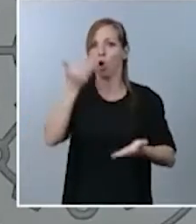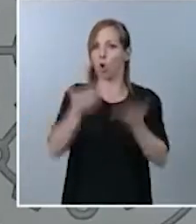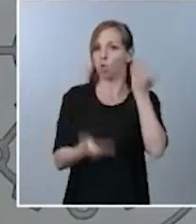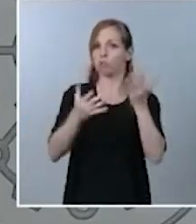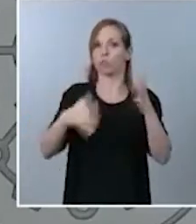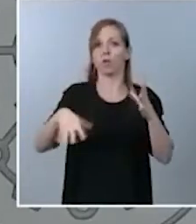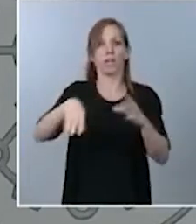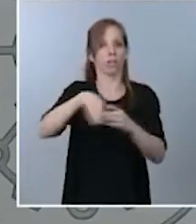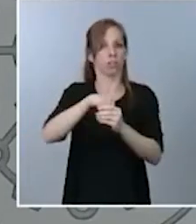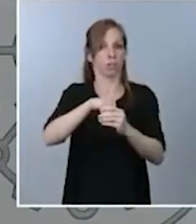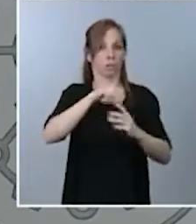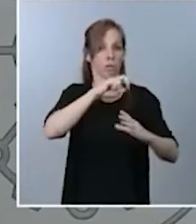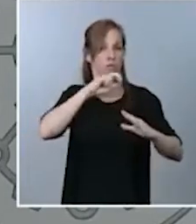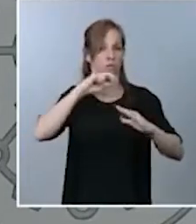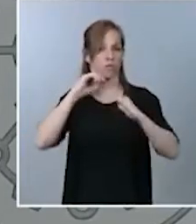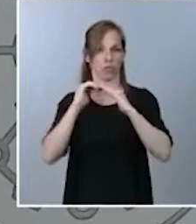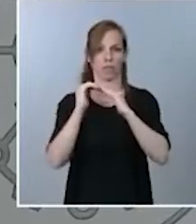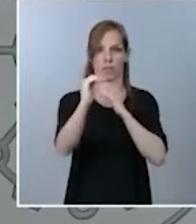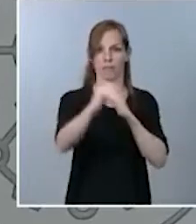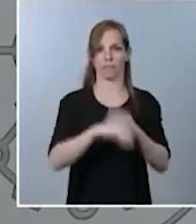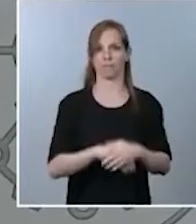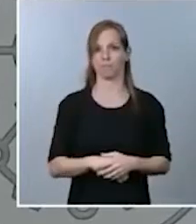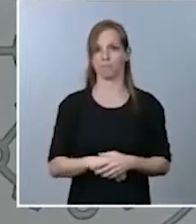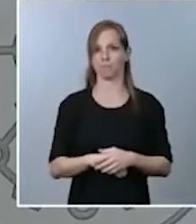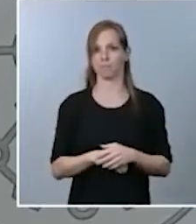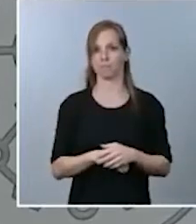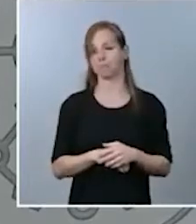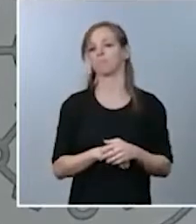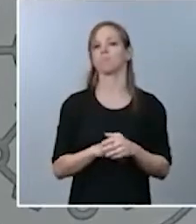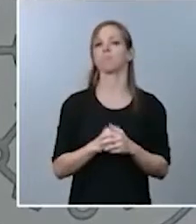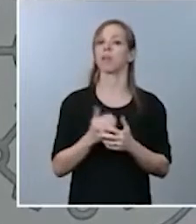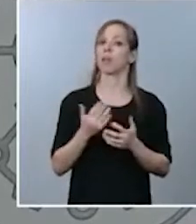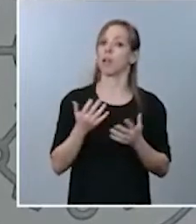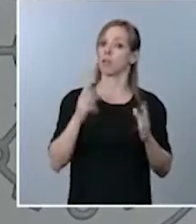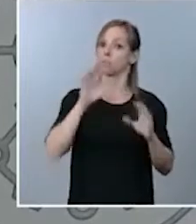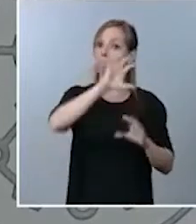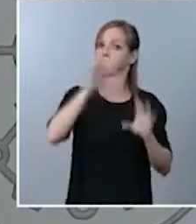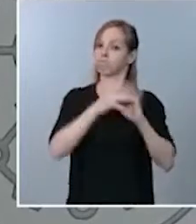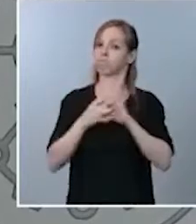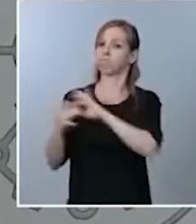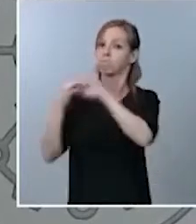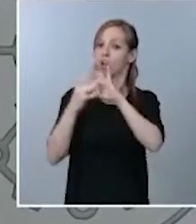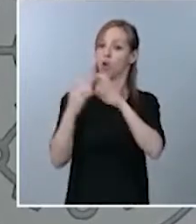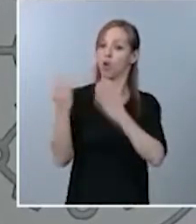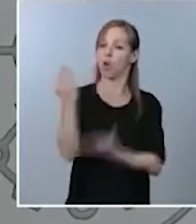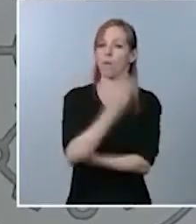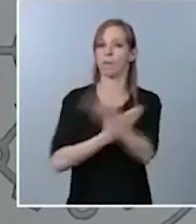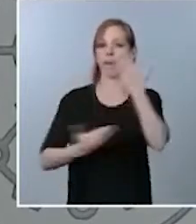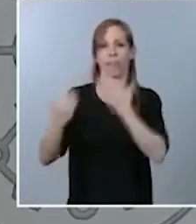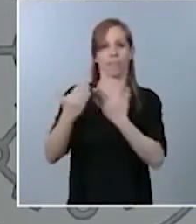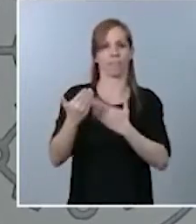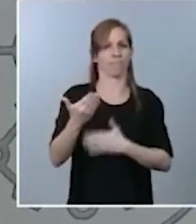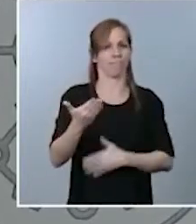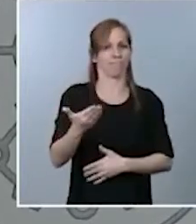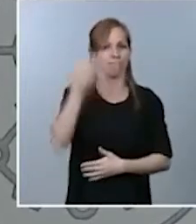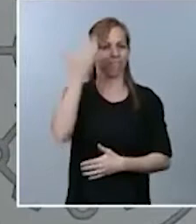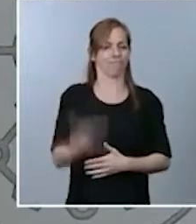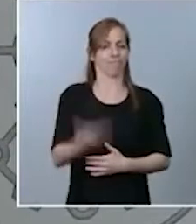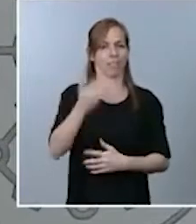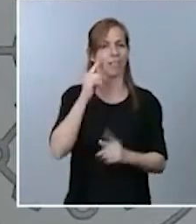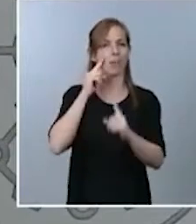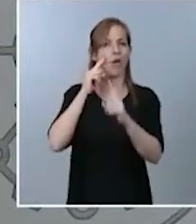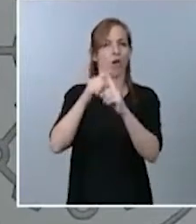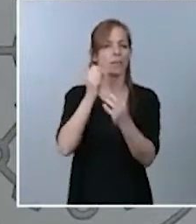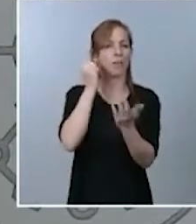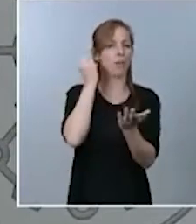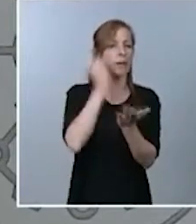De hecho, el multilateralismo y la cooperación entendemos que son las mejores fórmulas para afrontar los muchos retos que